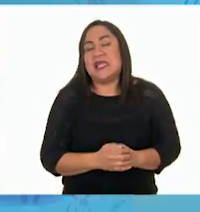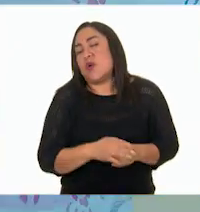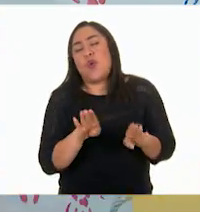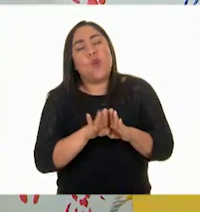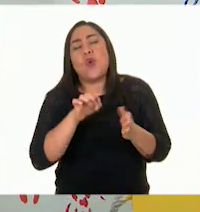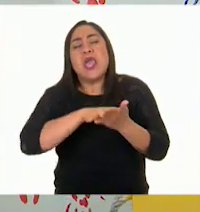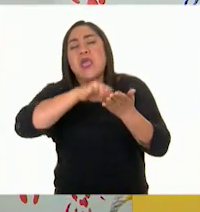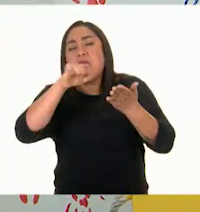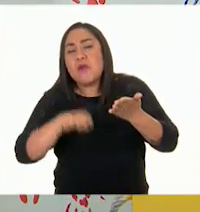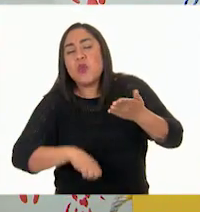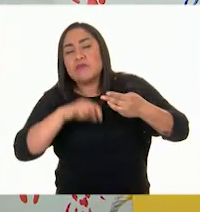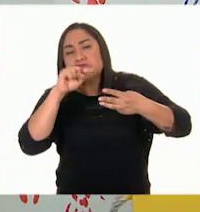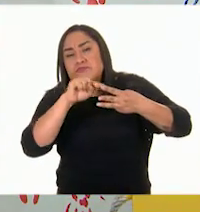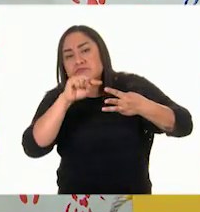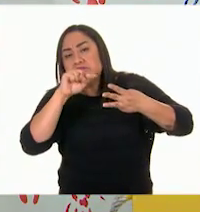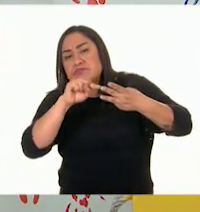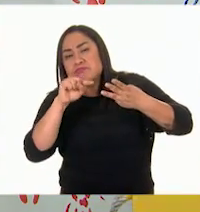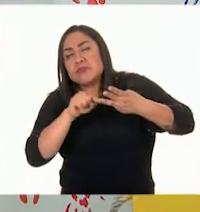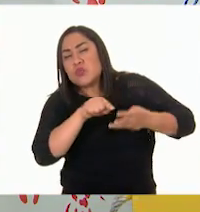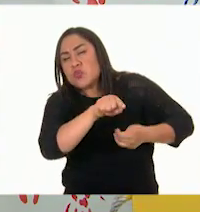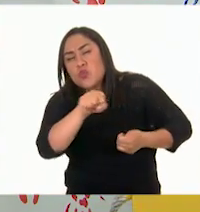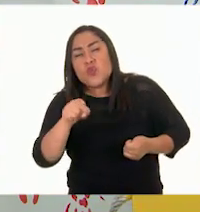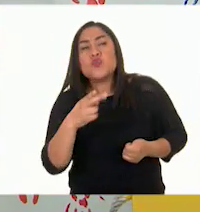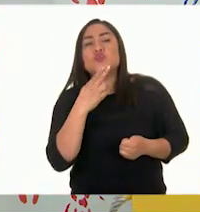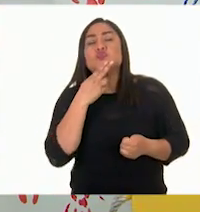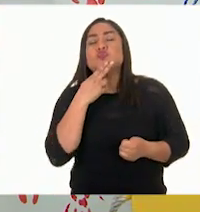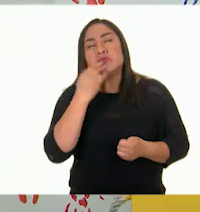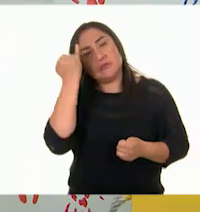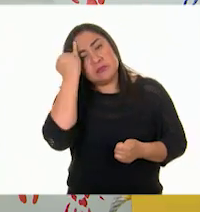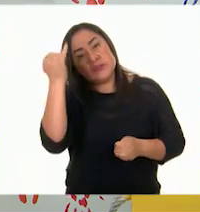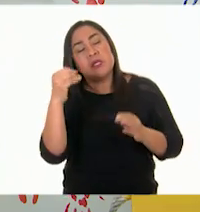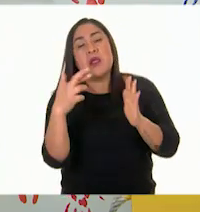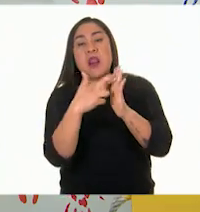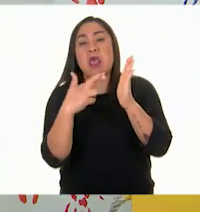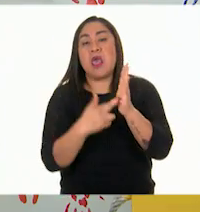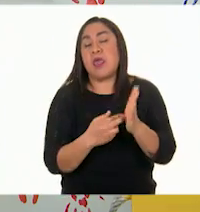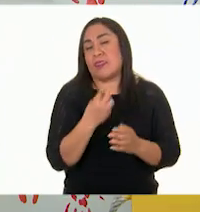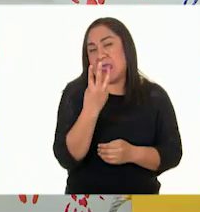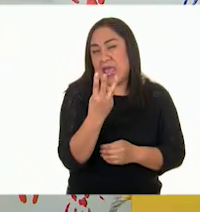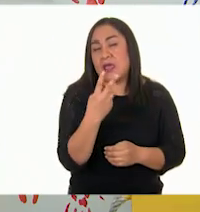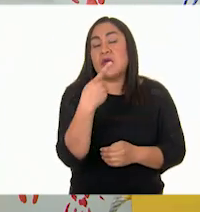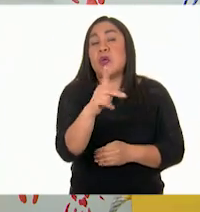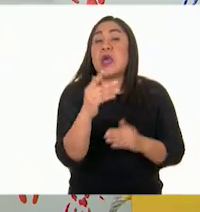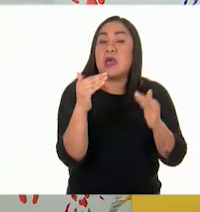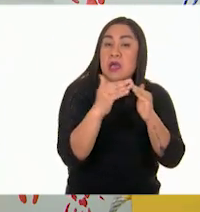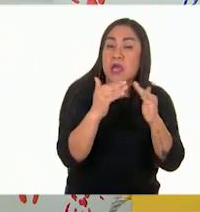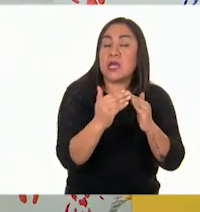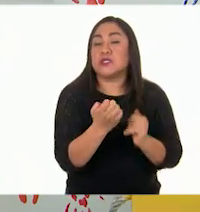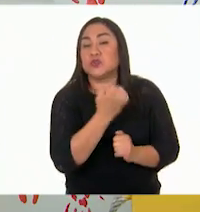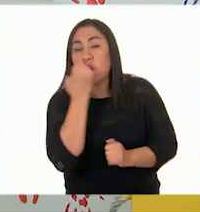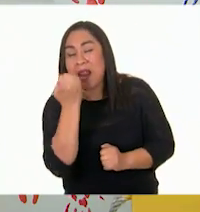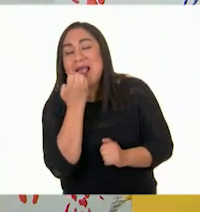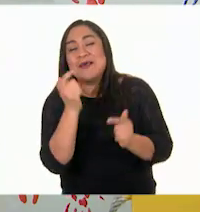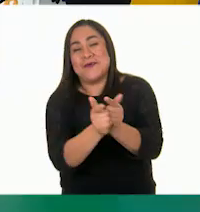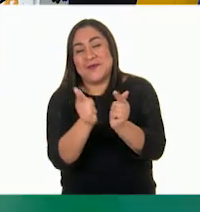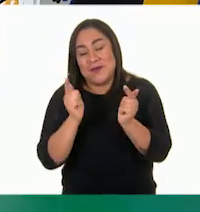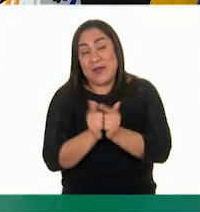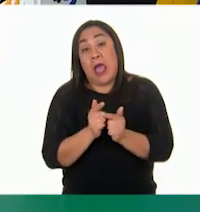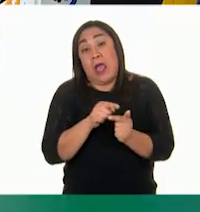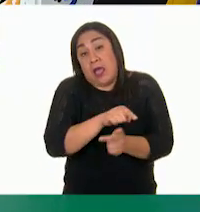ejemplos que te servirán para que tú crees tres reglas que hay en tu casa, escuela y grupo, ahora es tu turno.